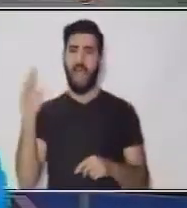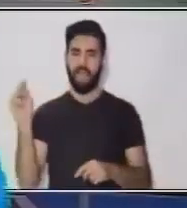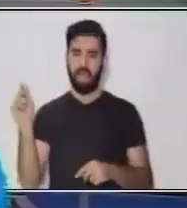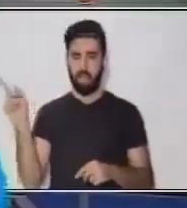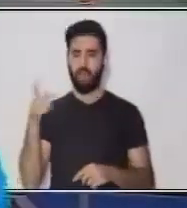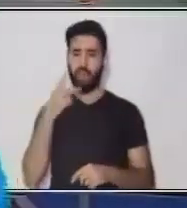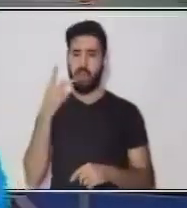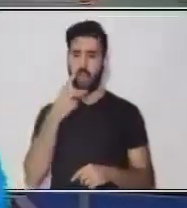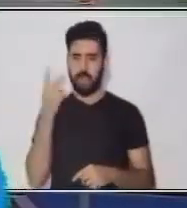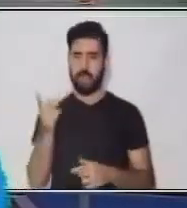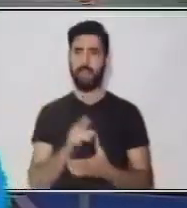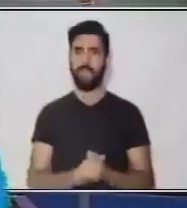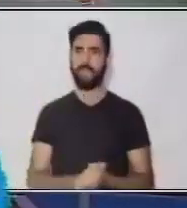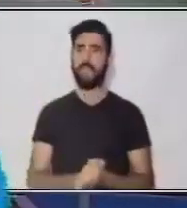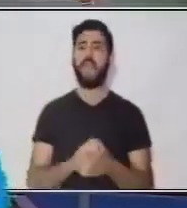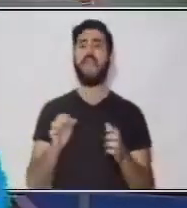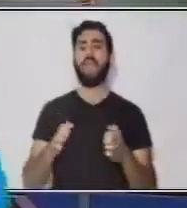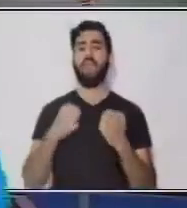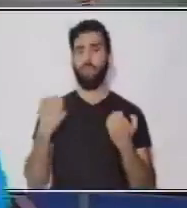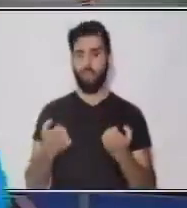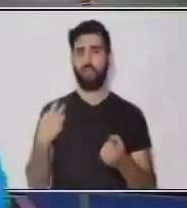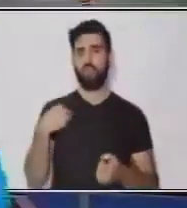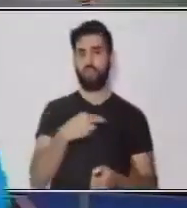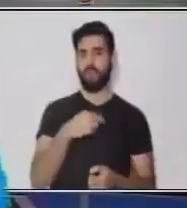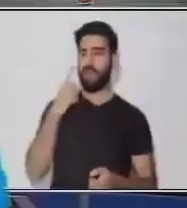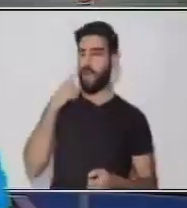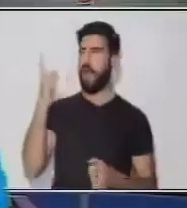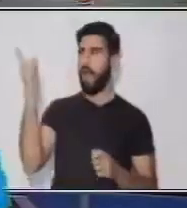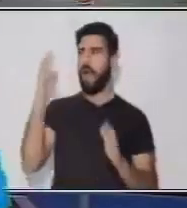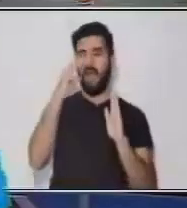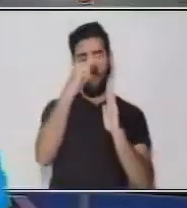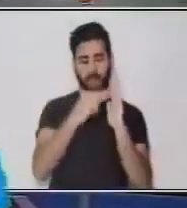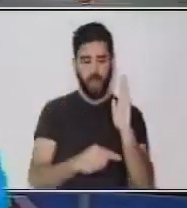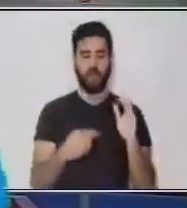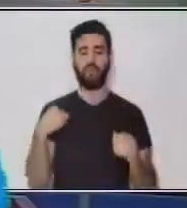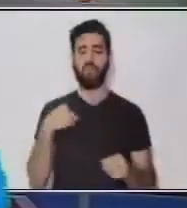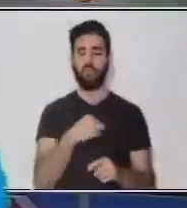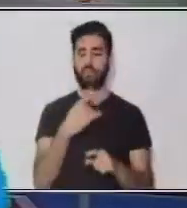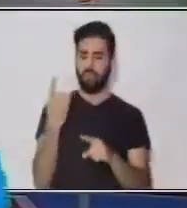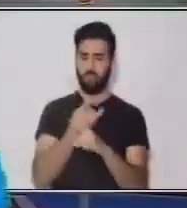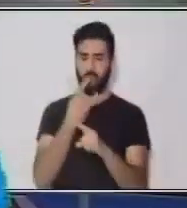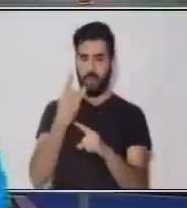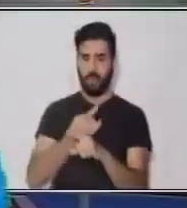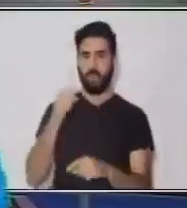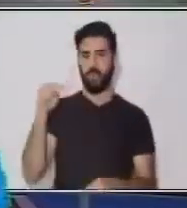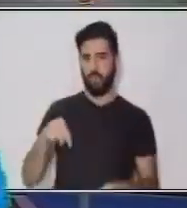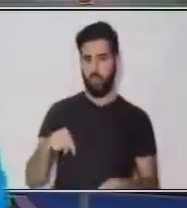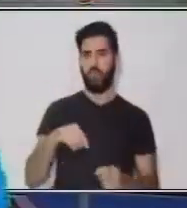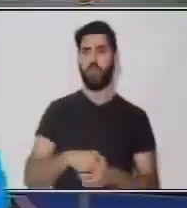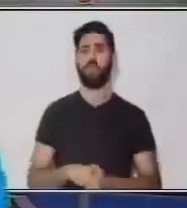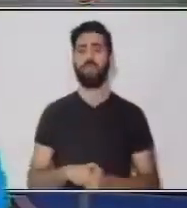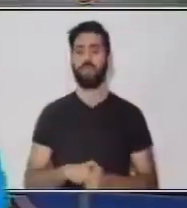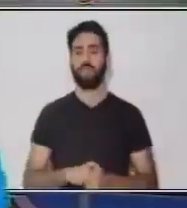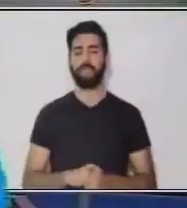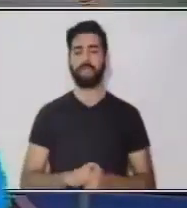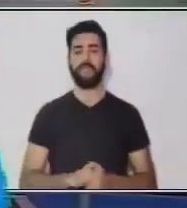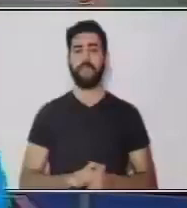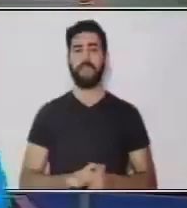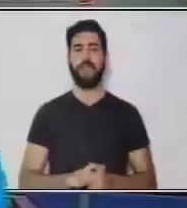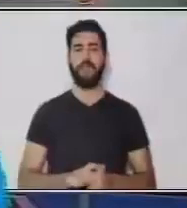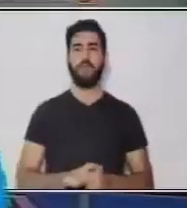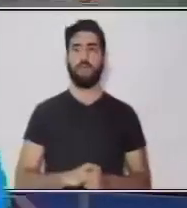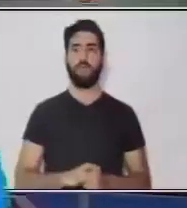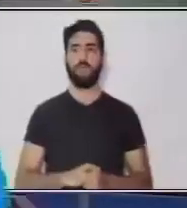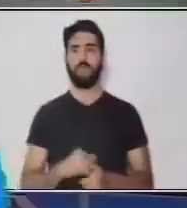reconocer en nuestro cuento qué tipo de palabras son las que utilizamos el día de hoy. Entonces tenemos lo que